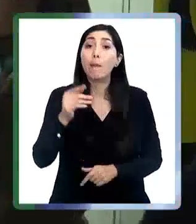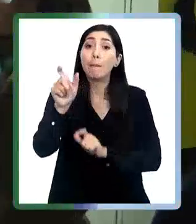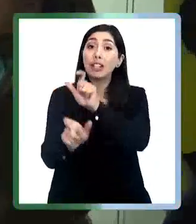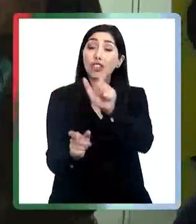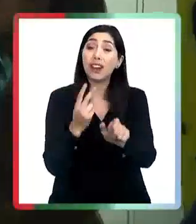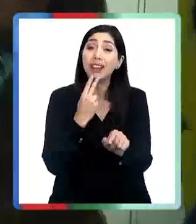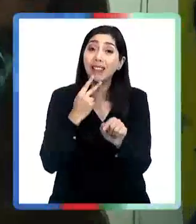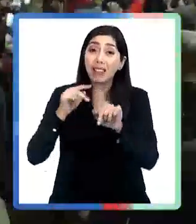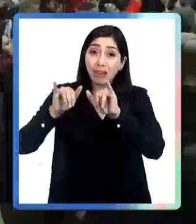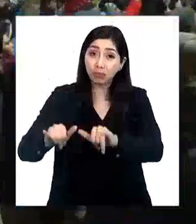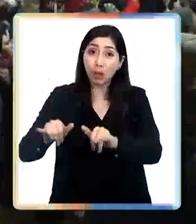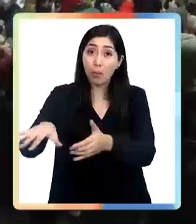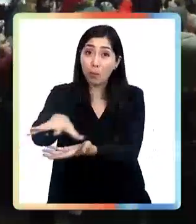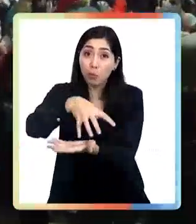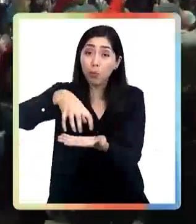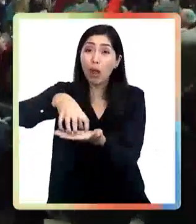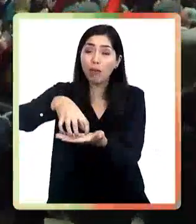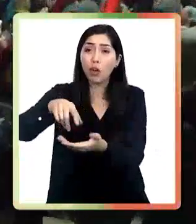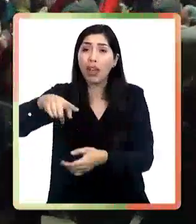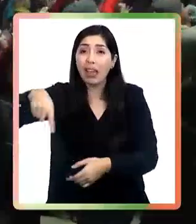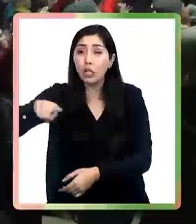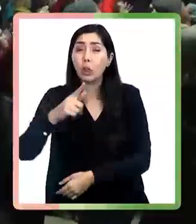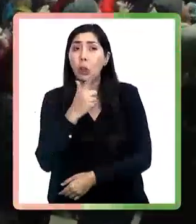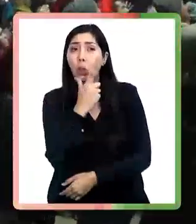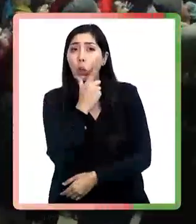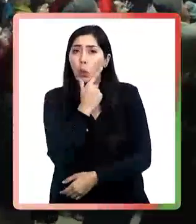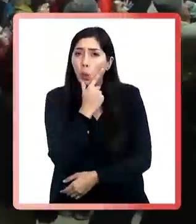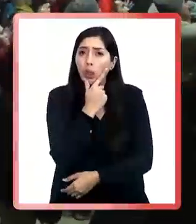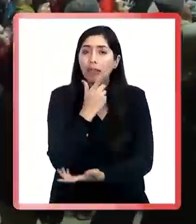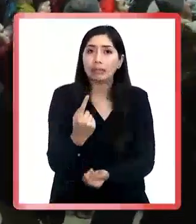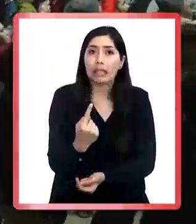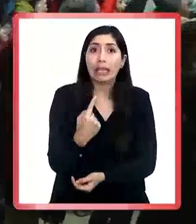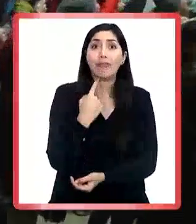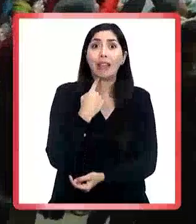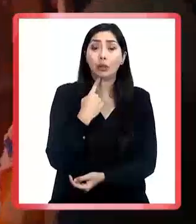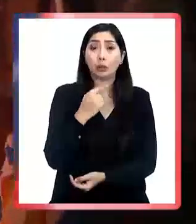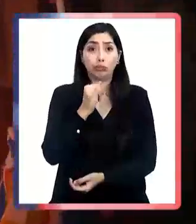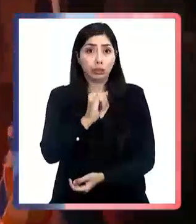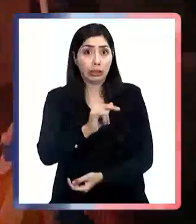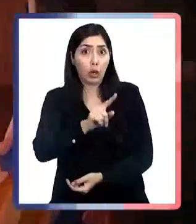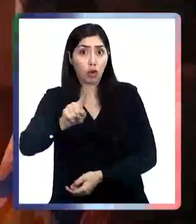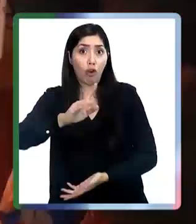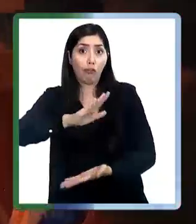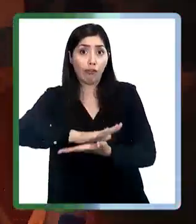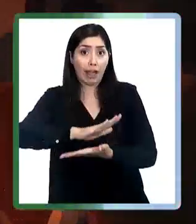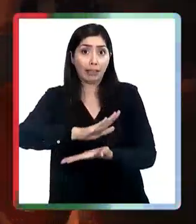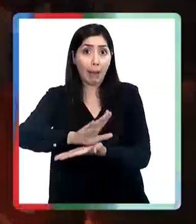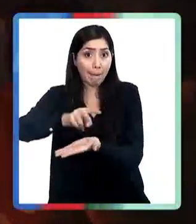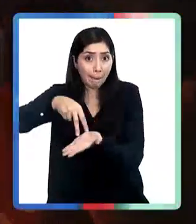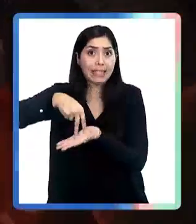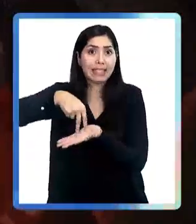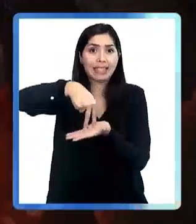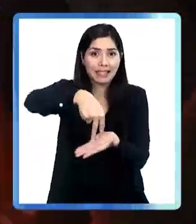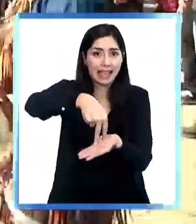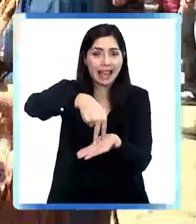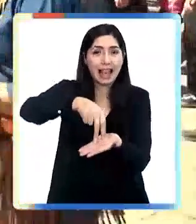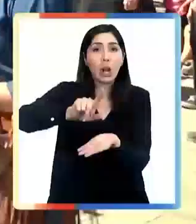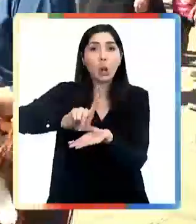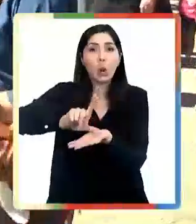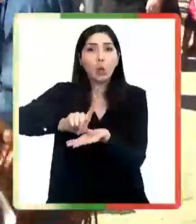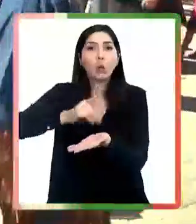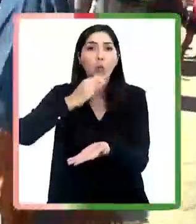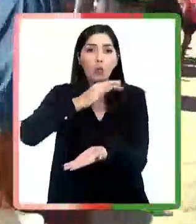residentes permanentes del pueblo dudan sobre los efectos de realizar una fiesta presencial en la